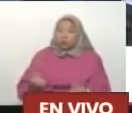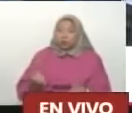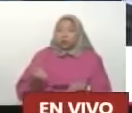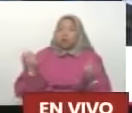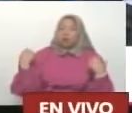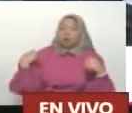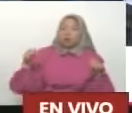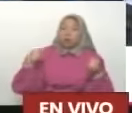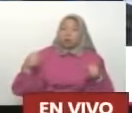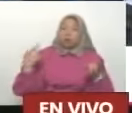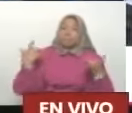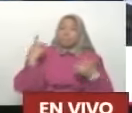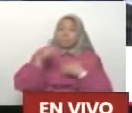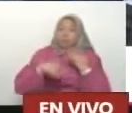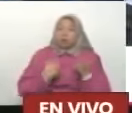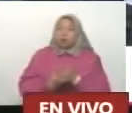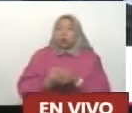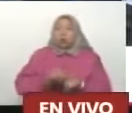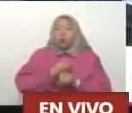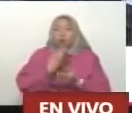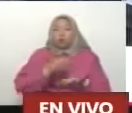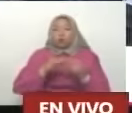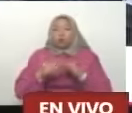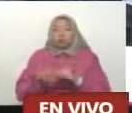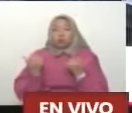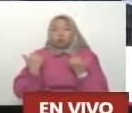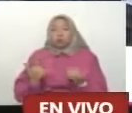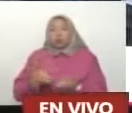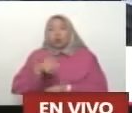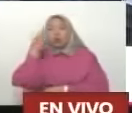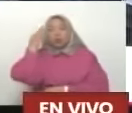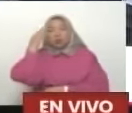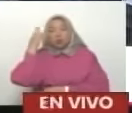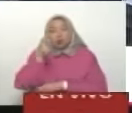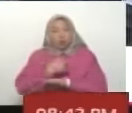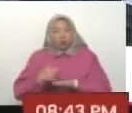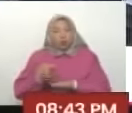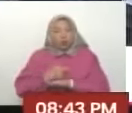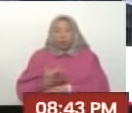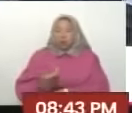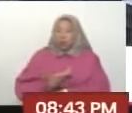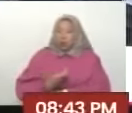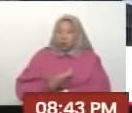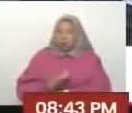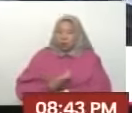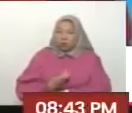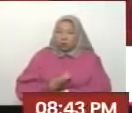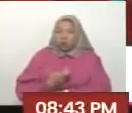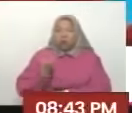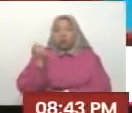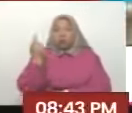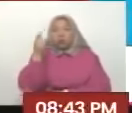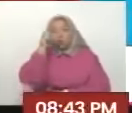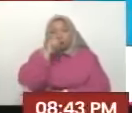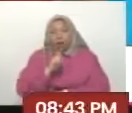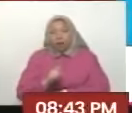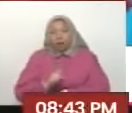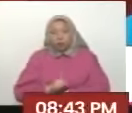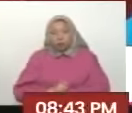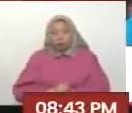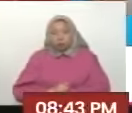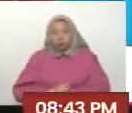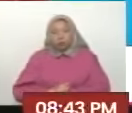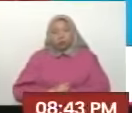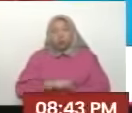eficiencia en la ejecución es el Consejo Comunal, y eso lo saben gobernadores y lo saben los alcaldes. Ha sido durante 11 años un hecho concreto.